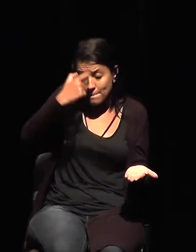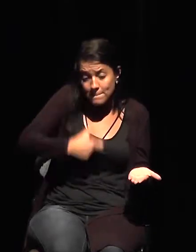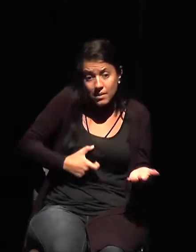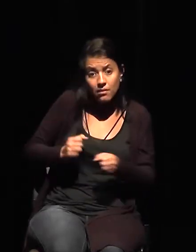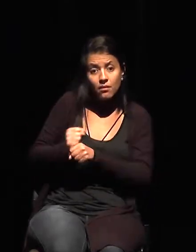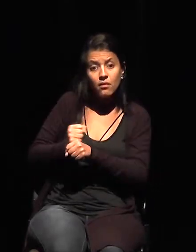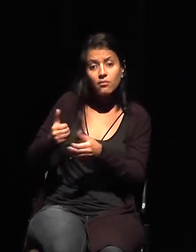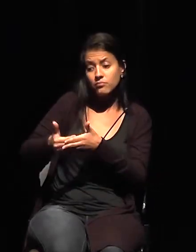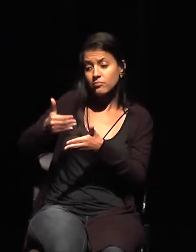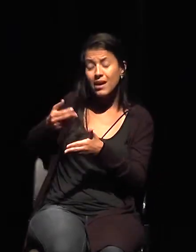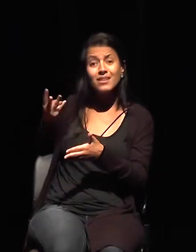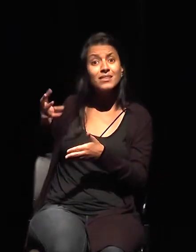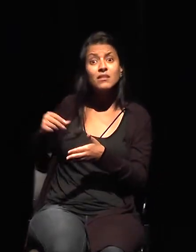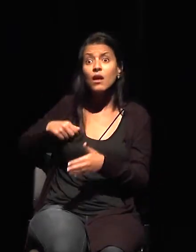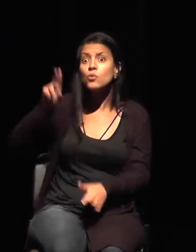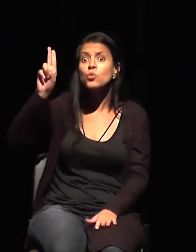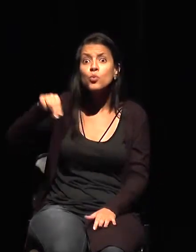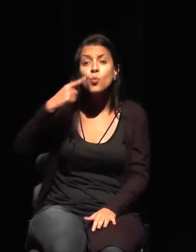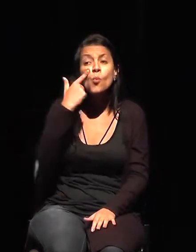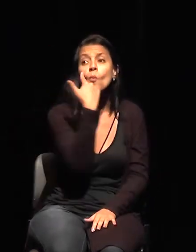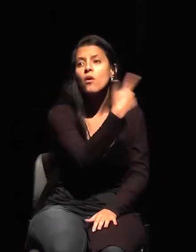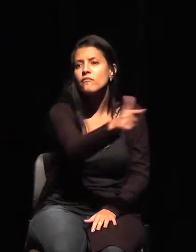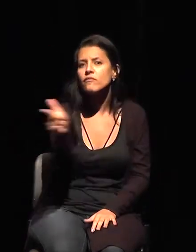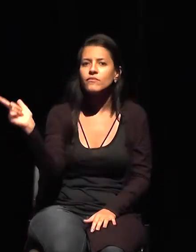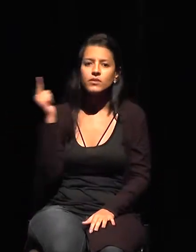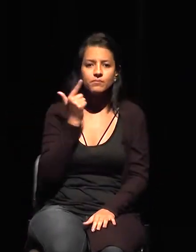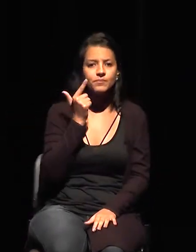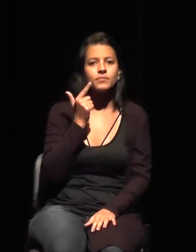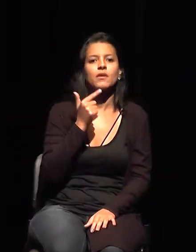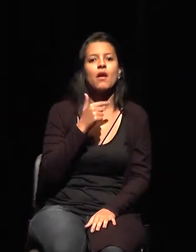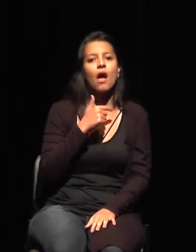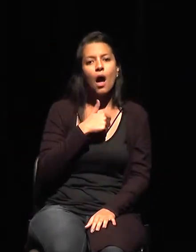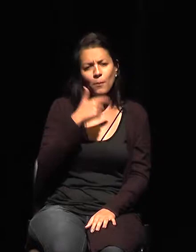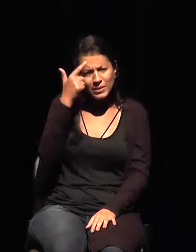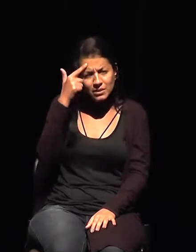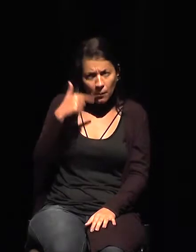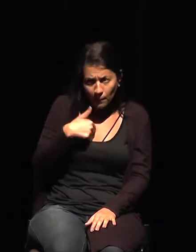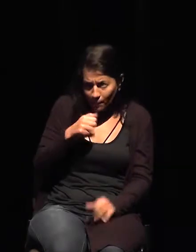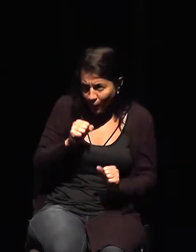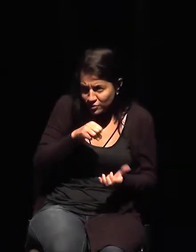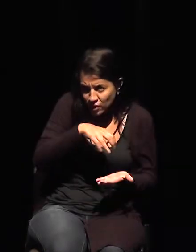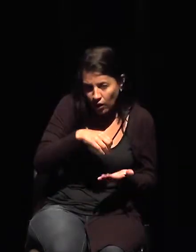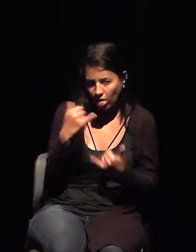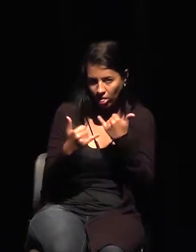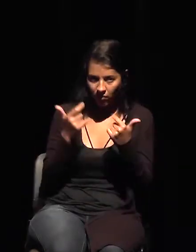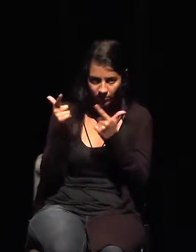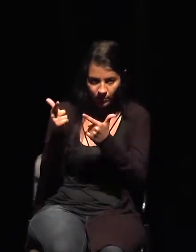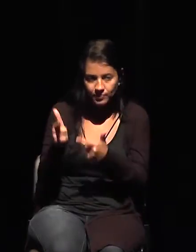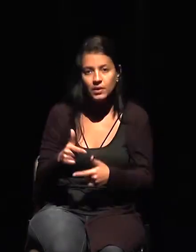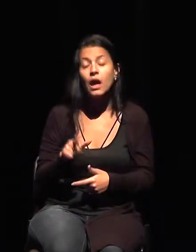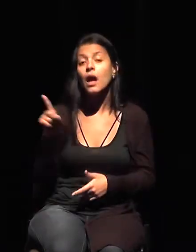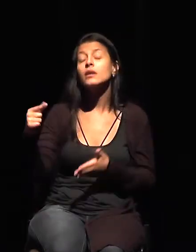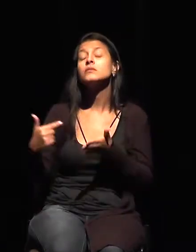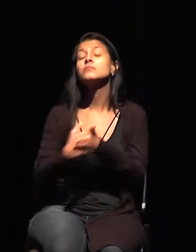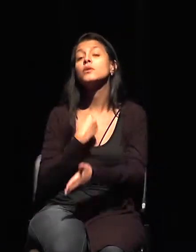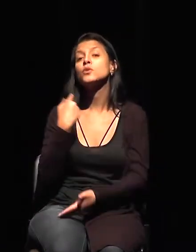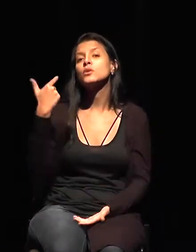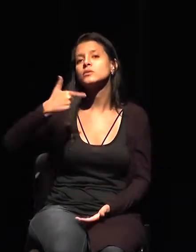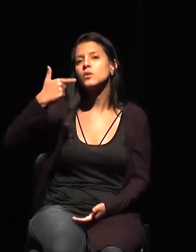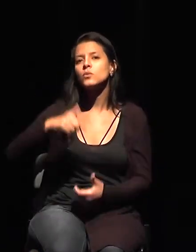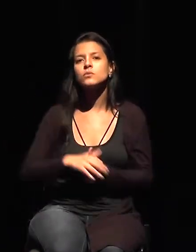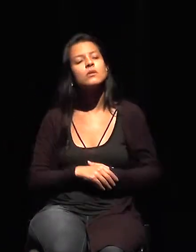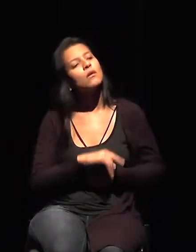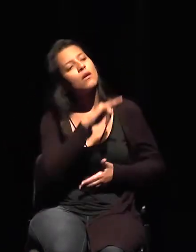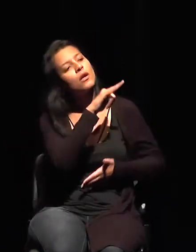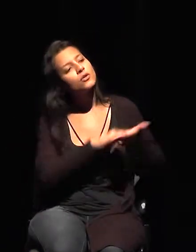desconocía. Y la segunda pregunta que me hizo fue, ¿en dónde está la